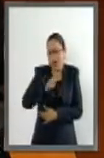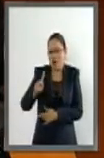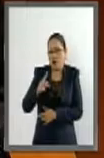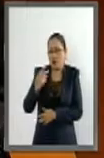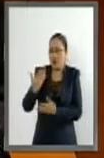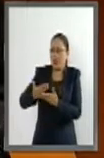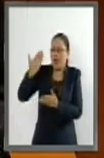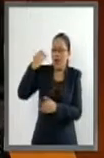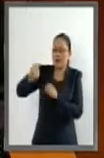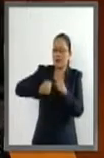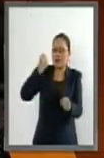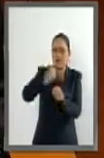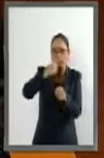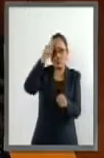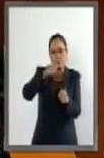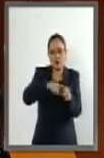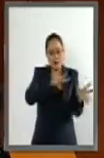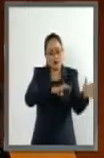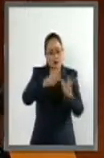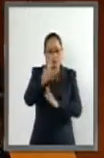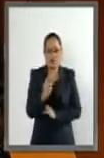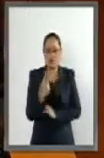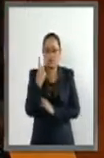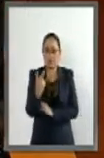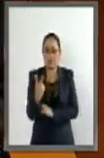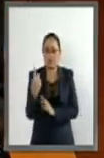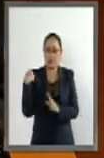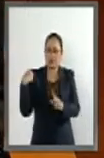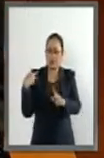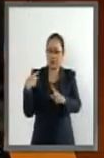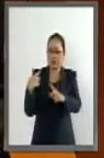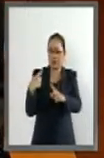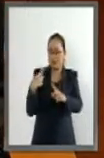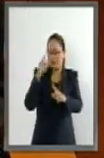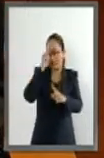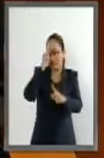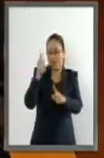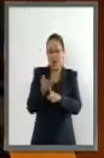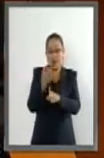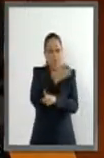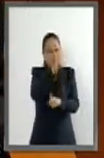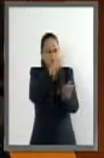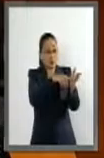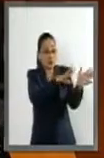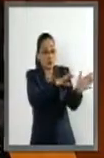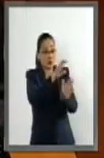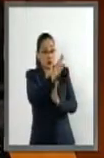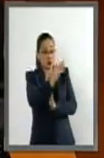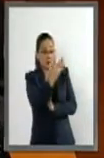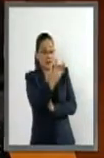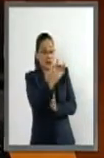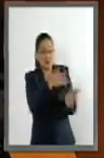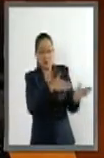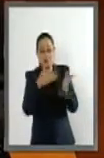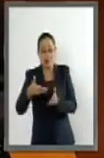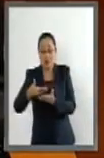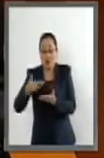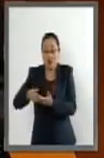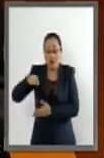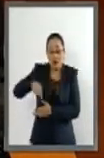1932, incluso superando al terremoto de 1985.